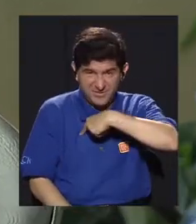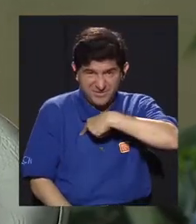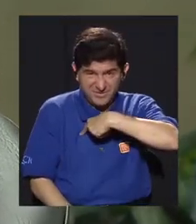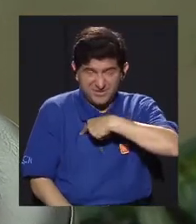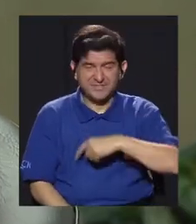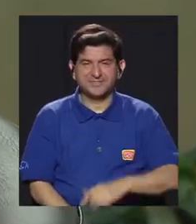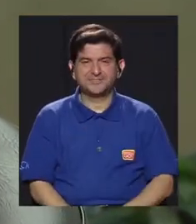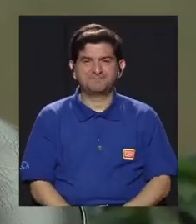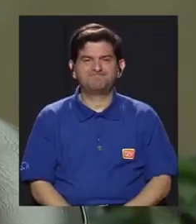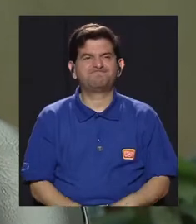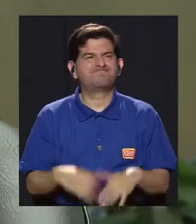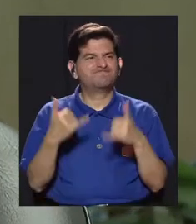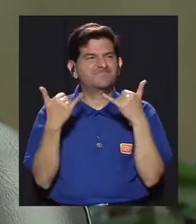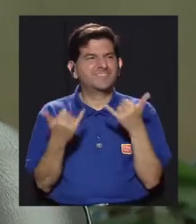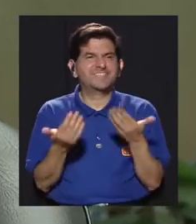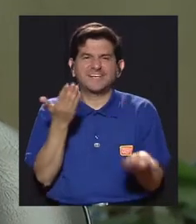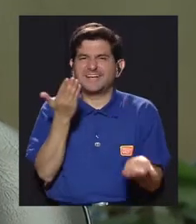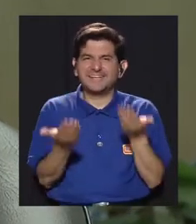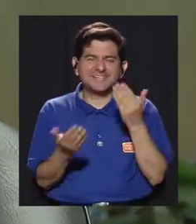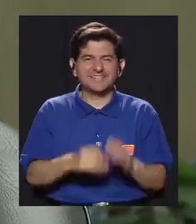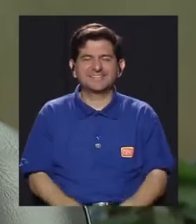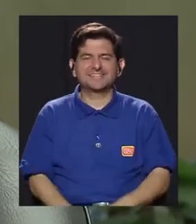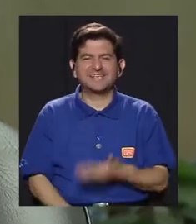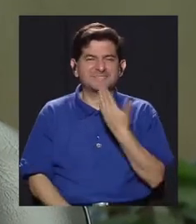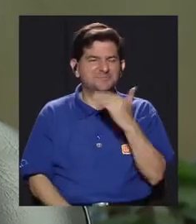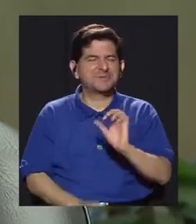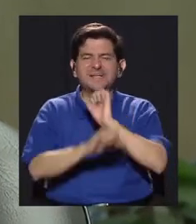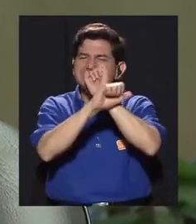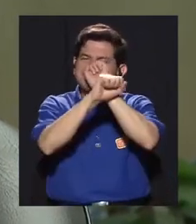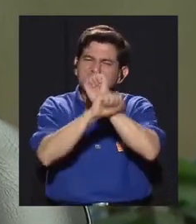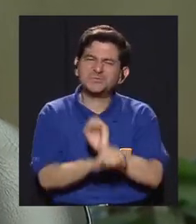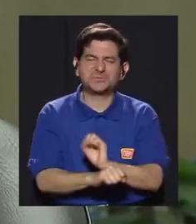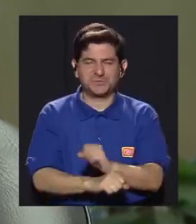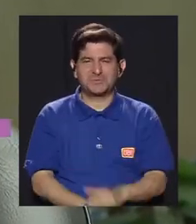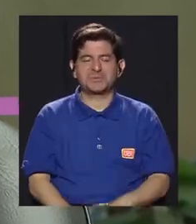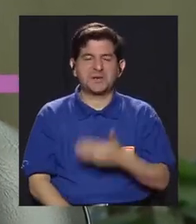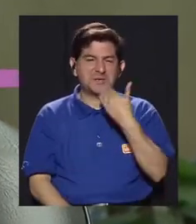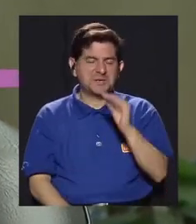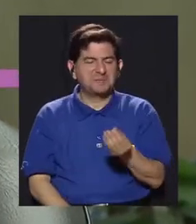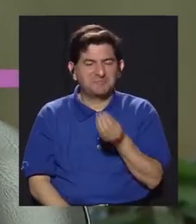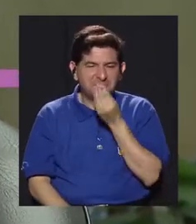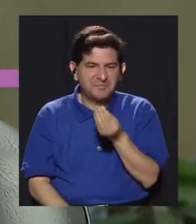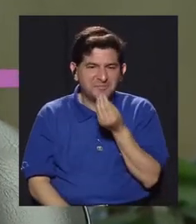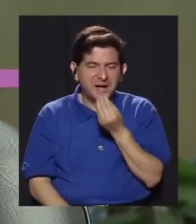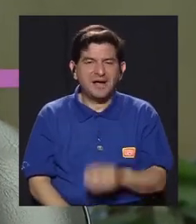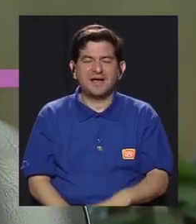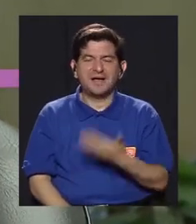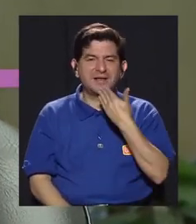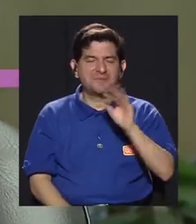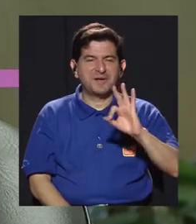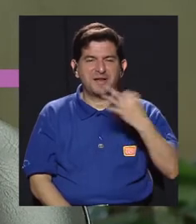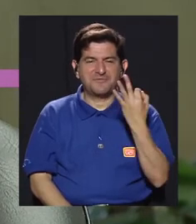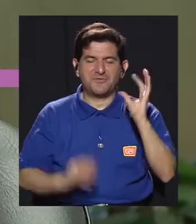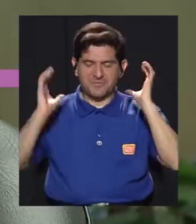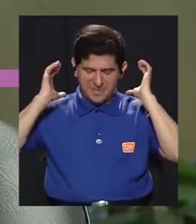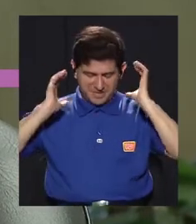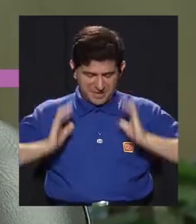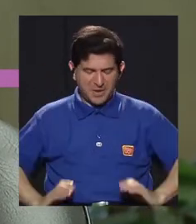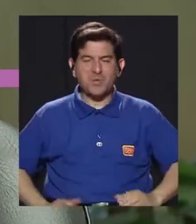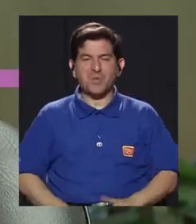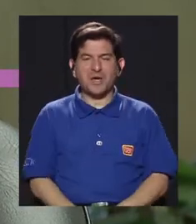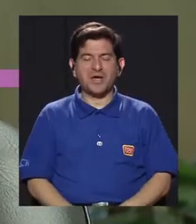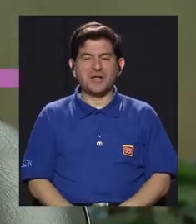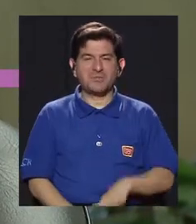Nosotros estamos ya con muchas malas costumbres, mala alimentación, malas posiciones,